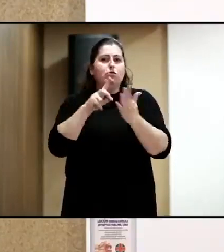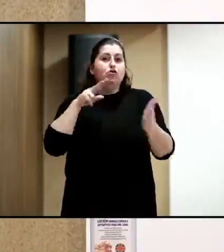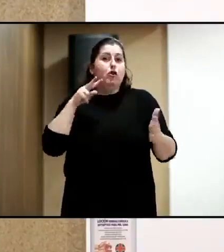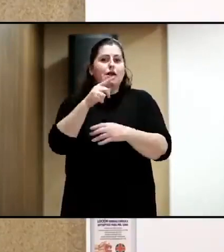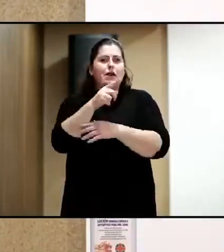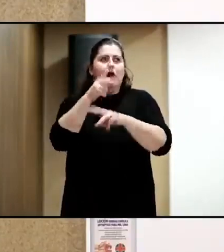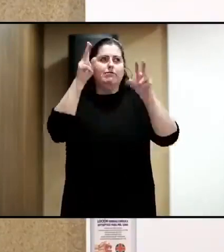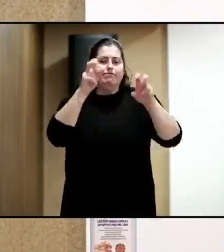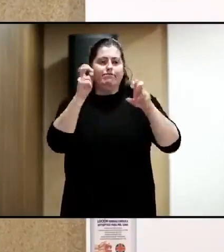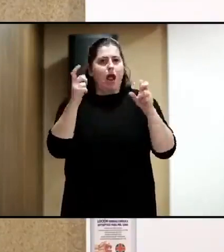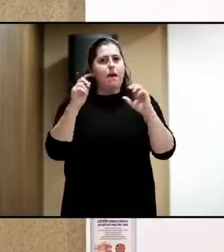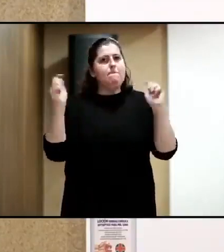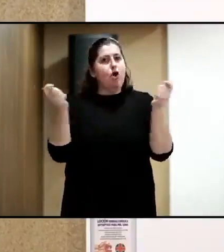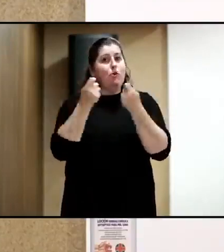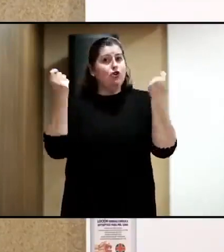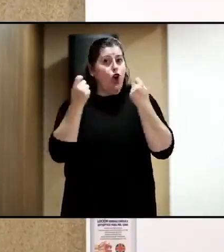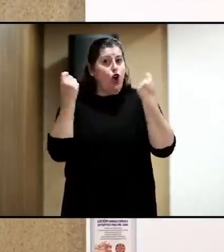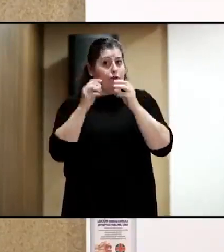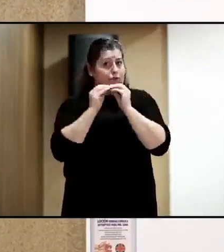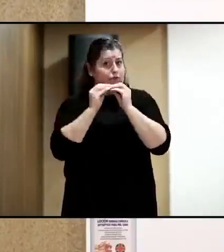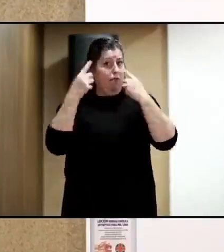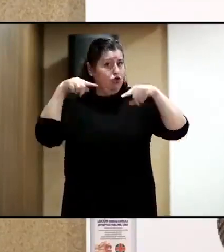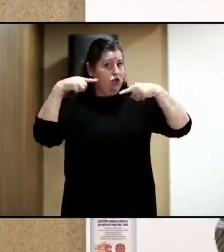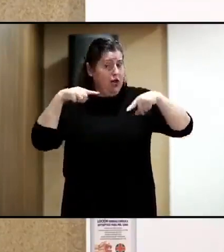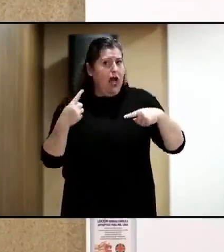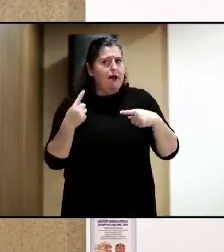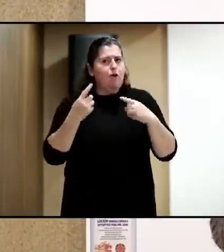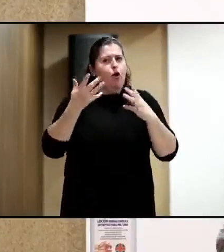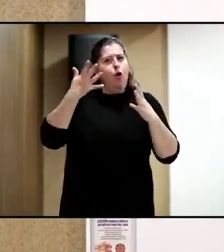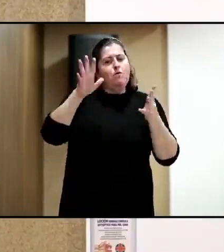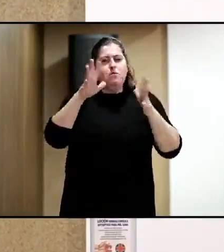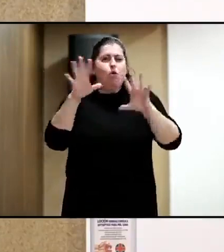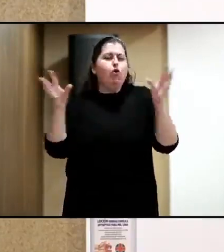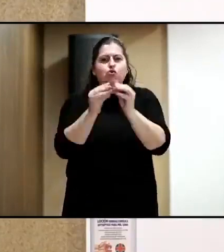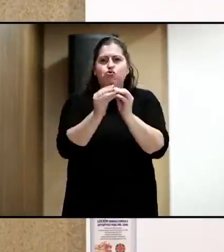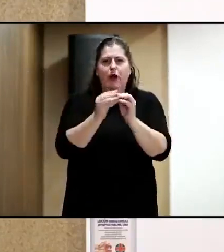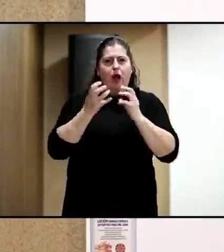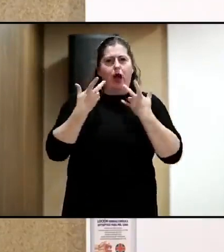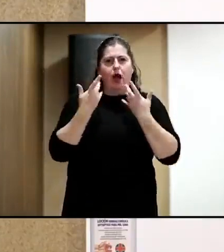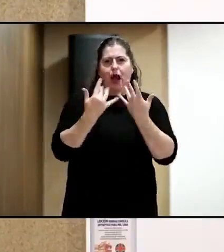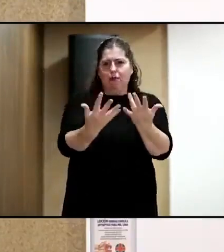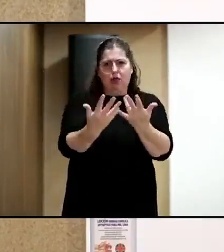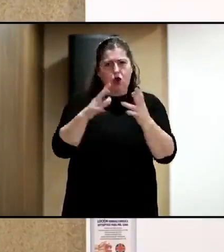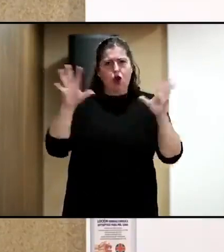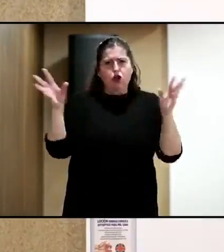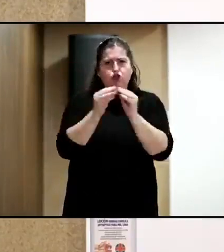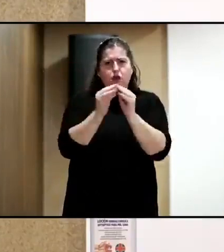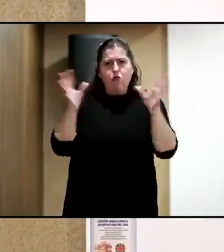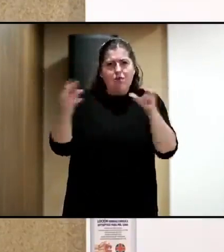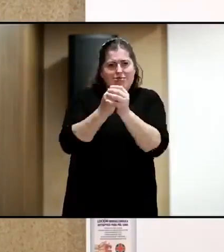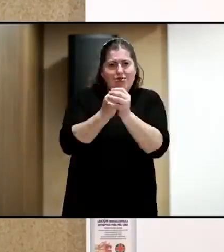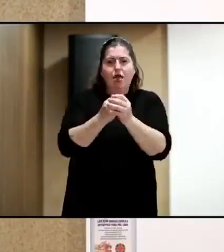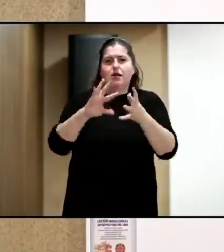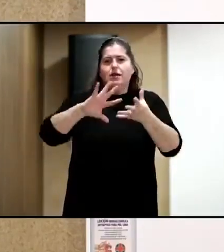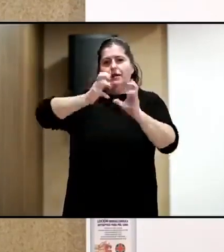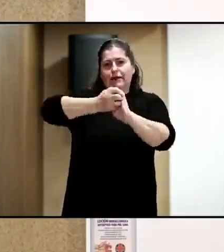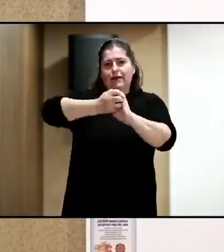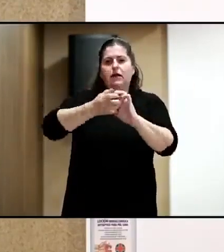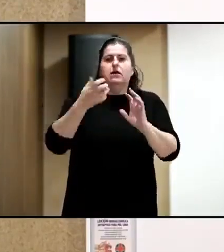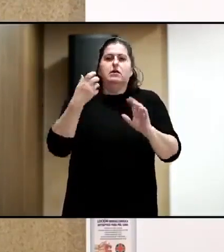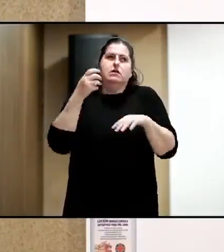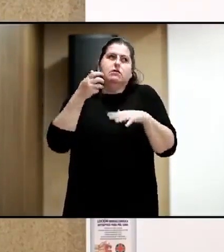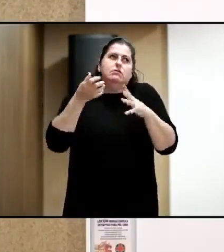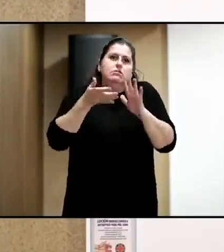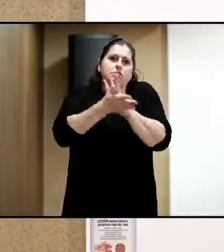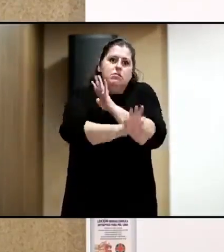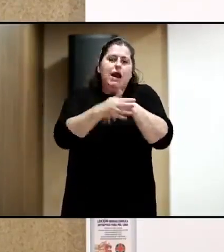¿no? Un poco dar algunas pinceladas o un, digamos, un resumen rápido, ¿no? Condensado de todo lo que,